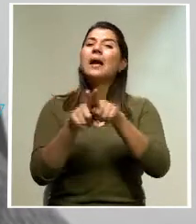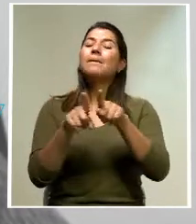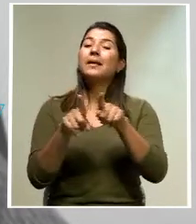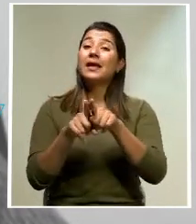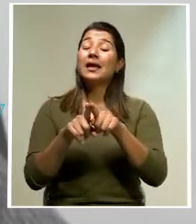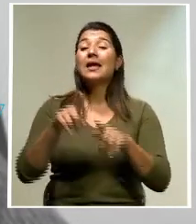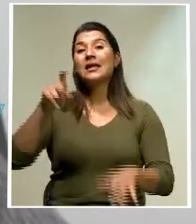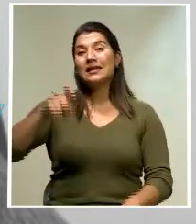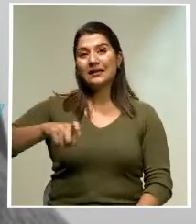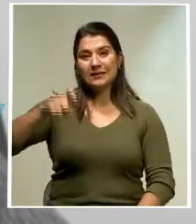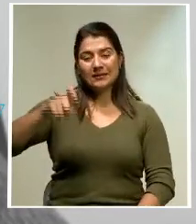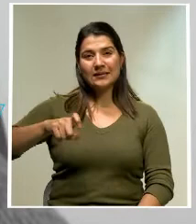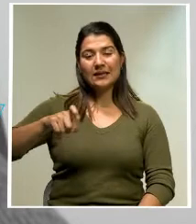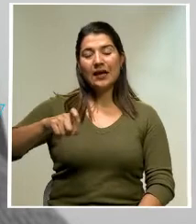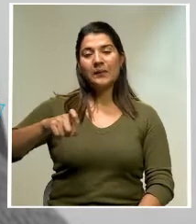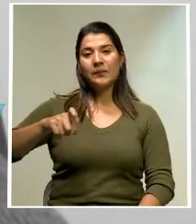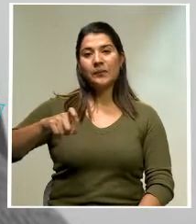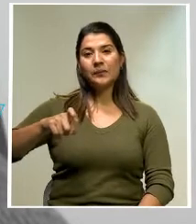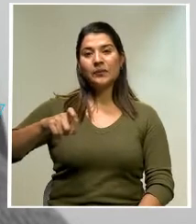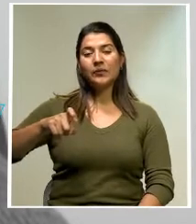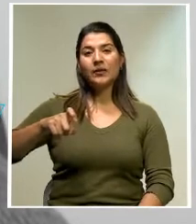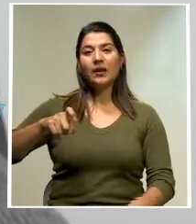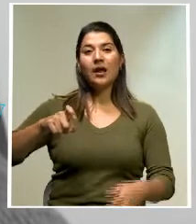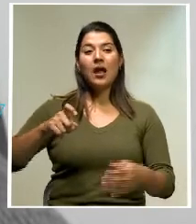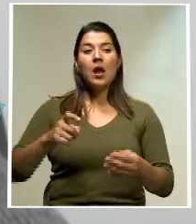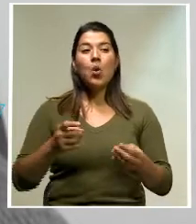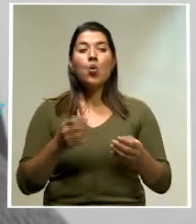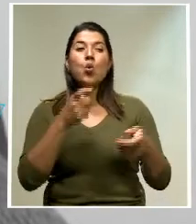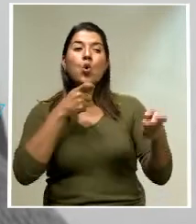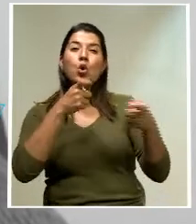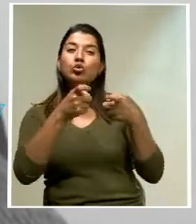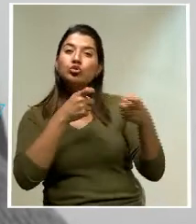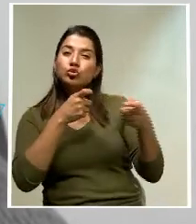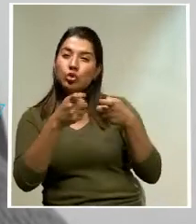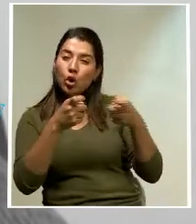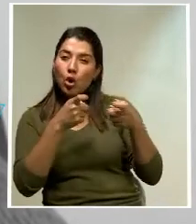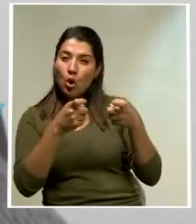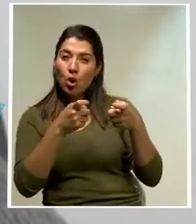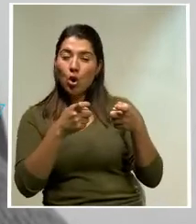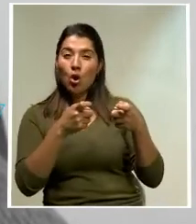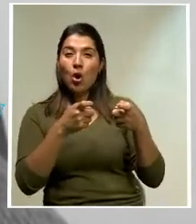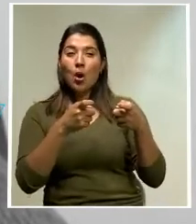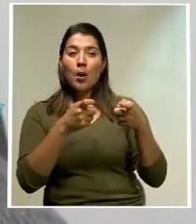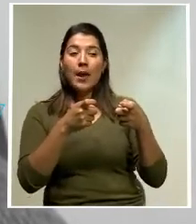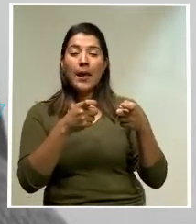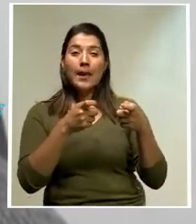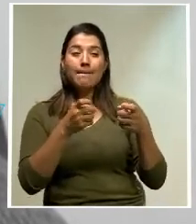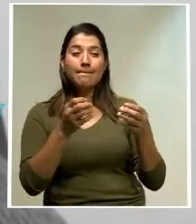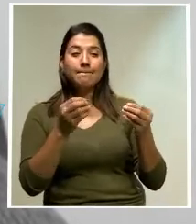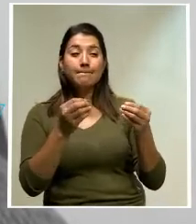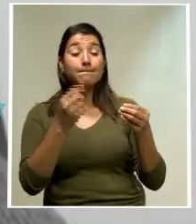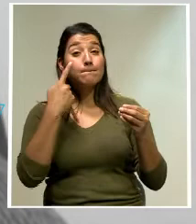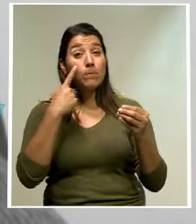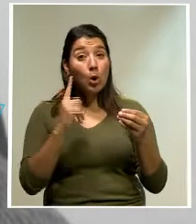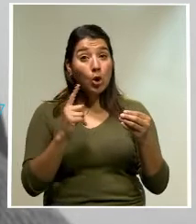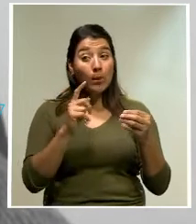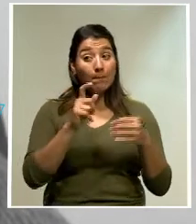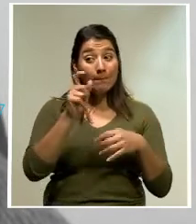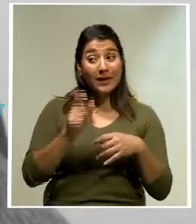para ello, por lo tanto, un control ciudadano y político para ver, digamos, todo lo que